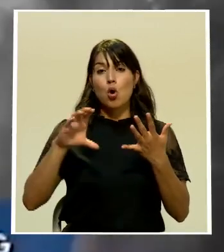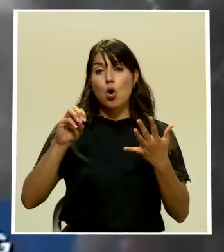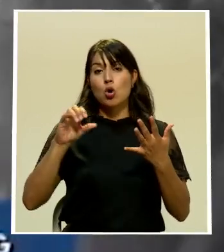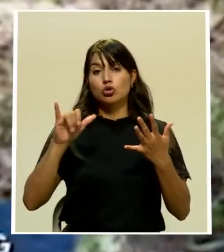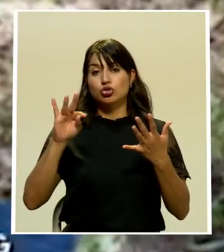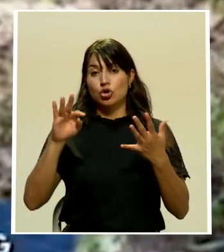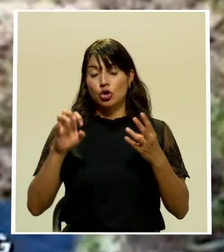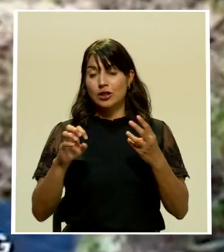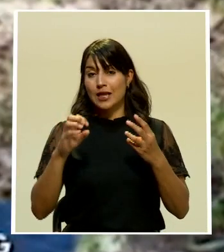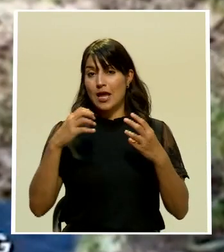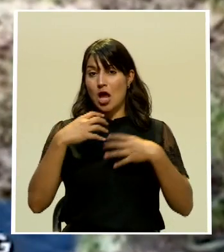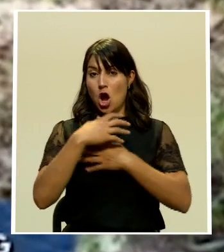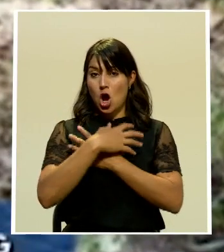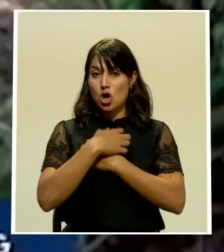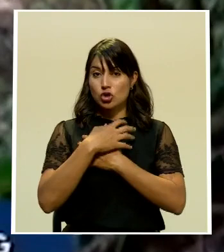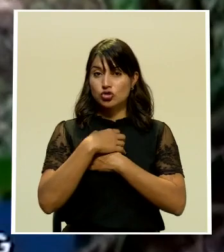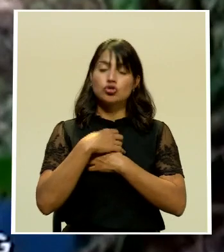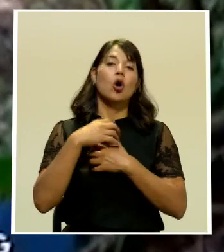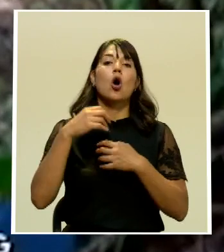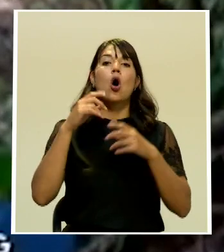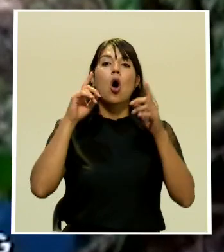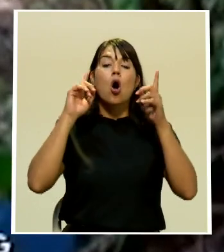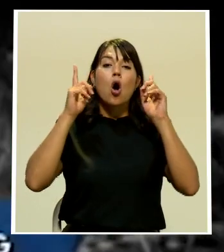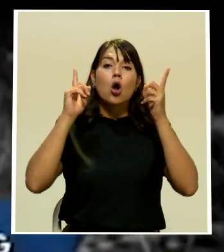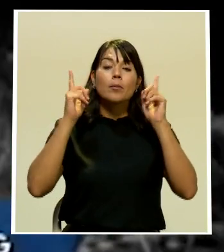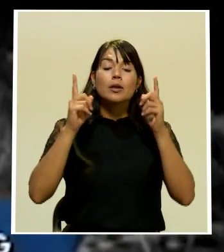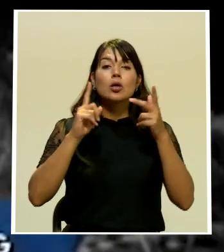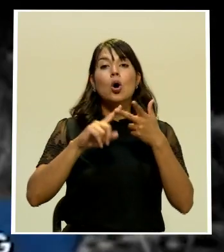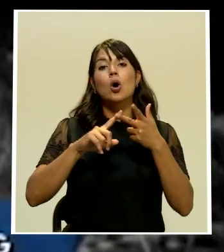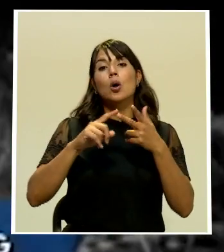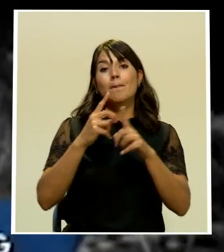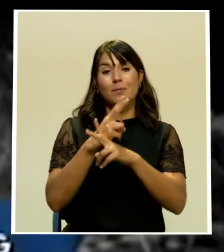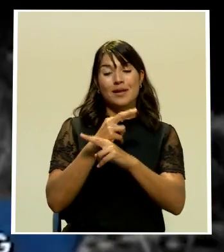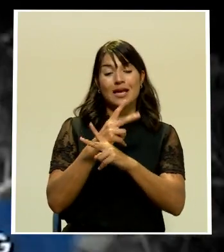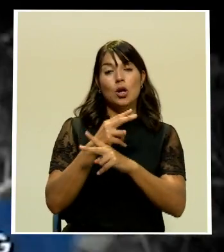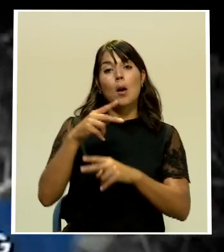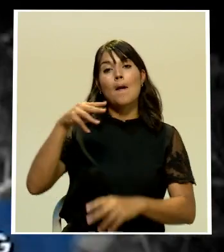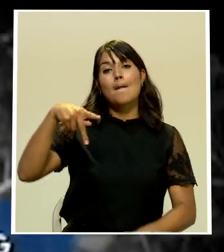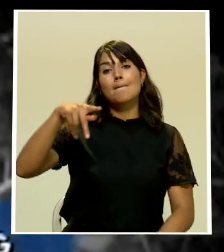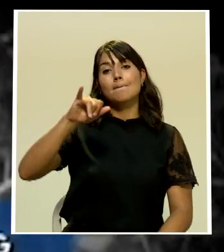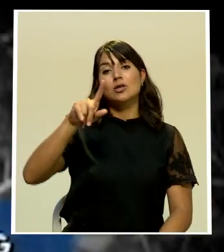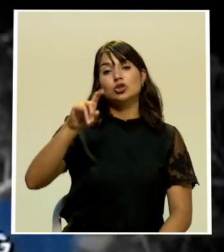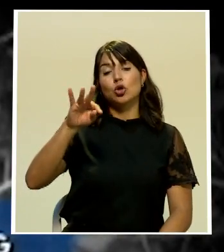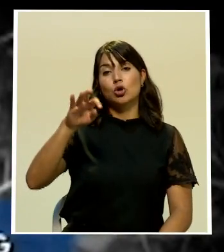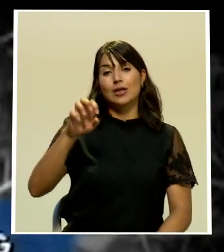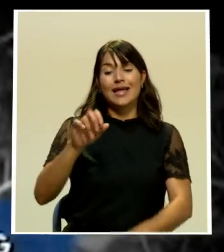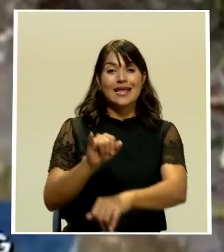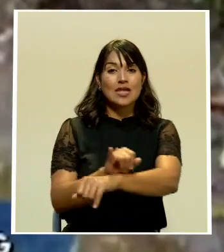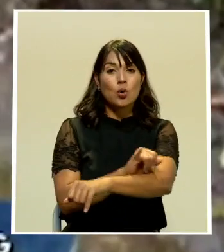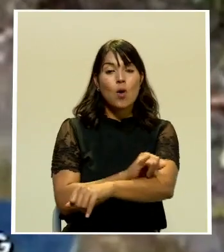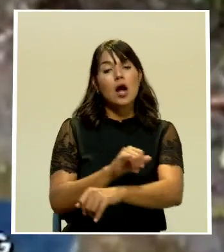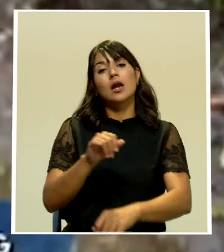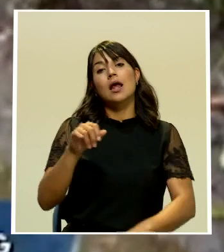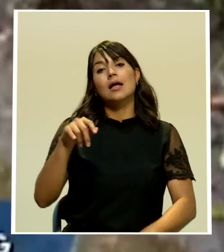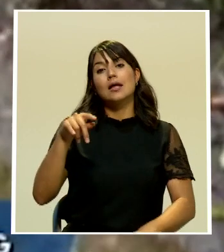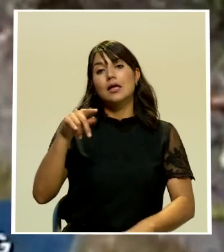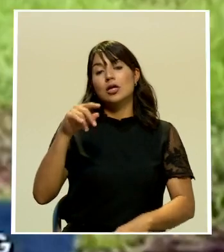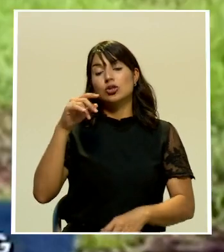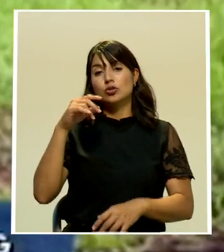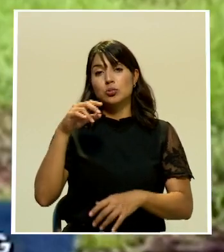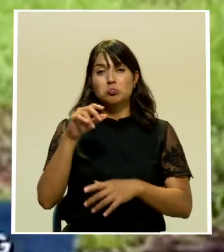hormiguero el pisote la iguana el tepe escuincle el zorro pelón y varias aves